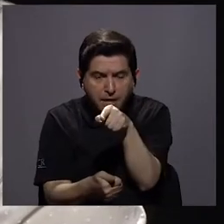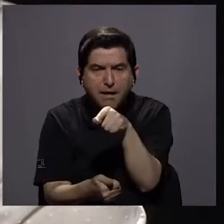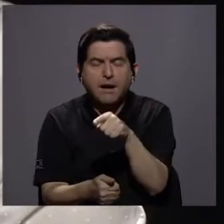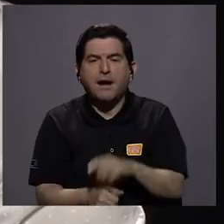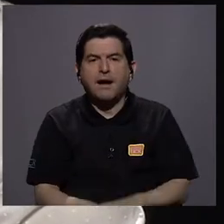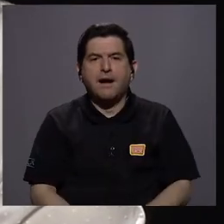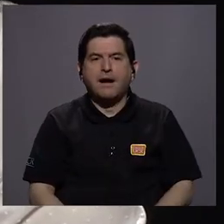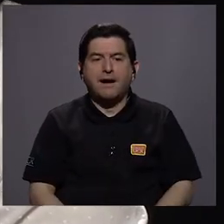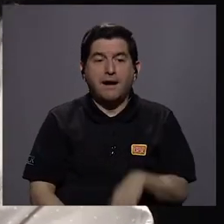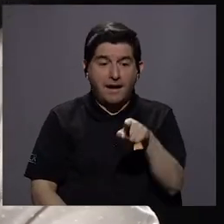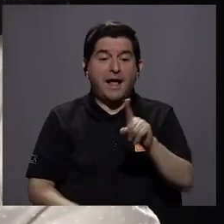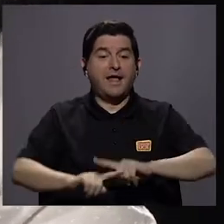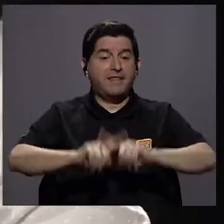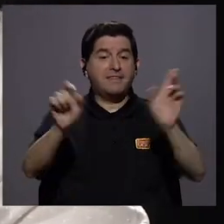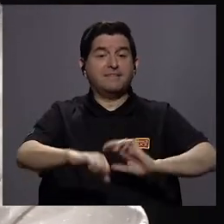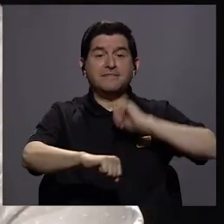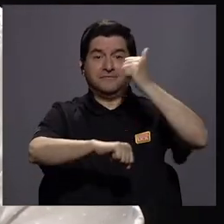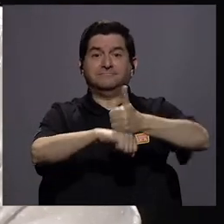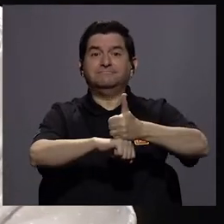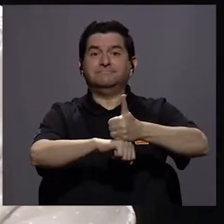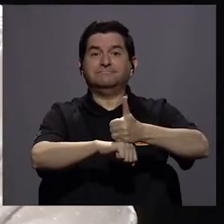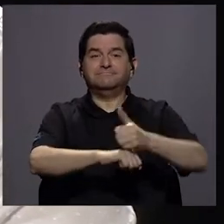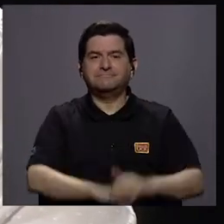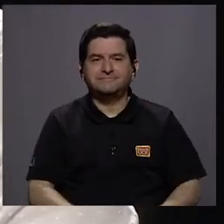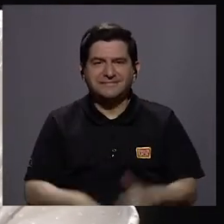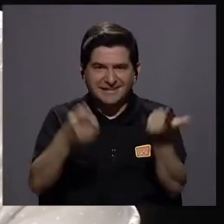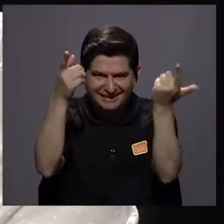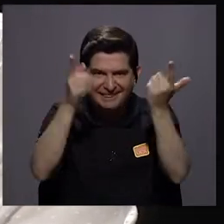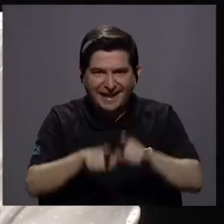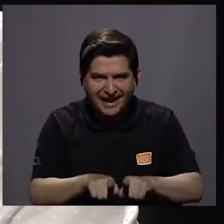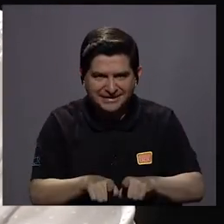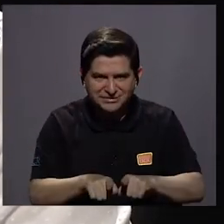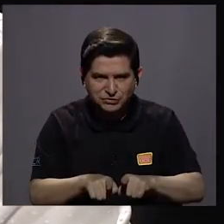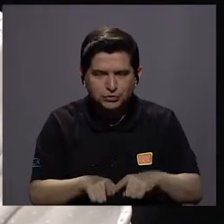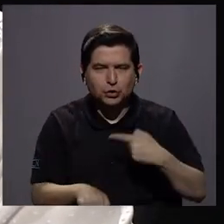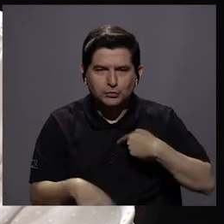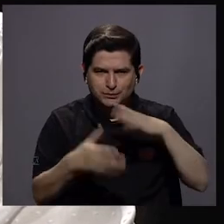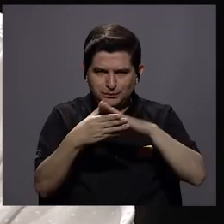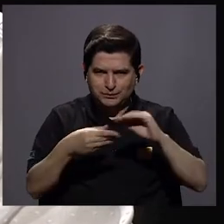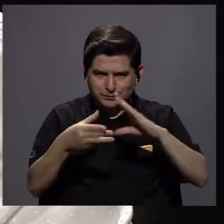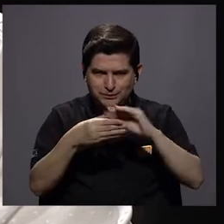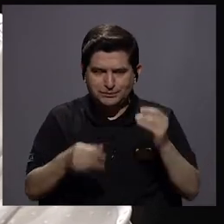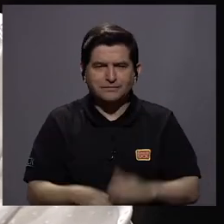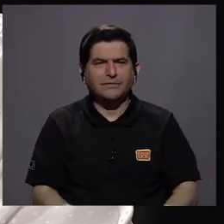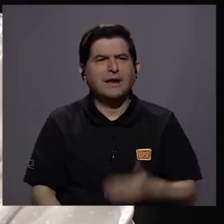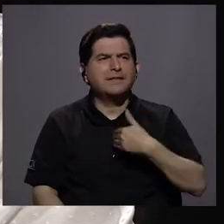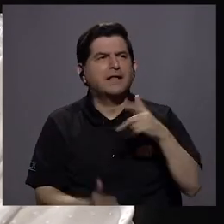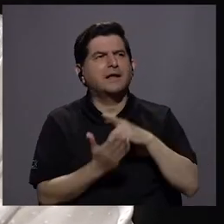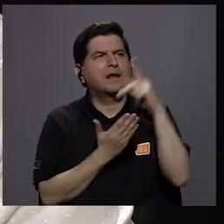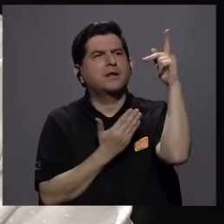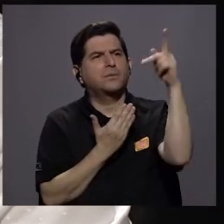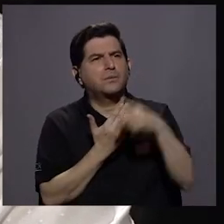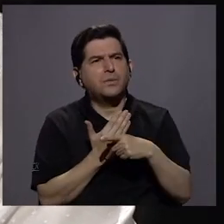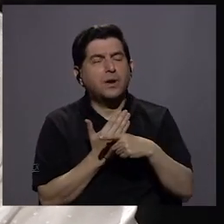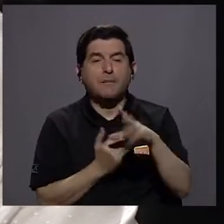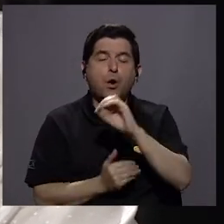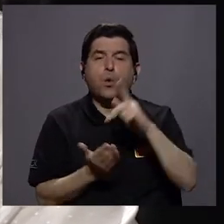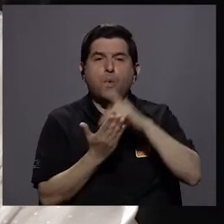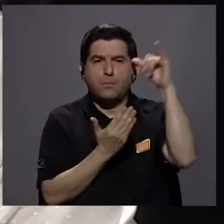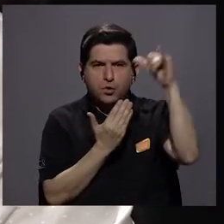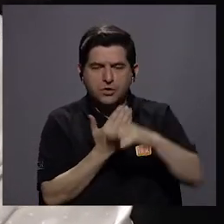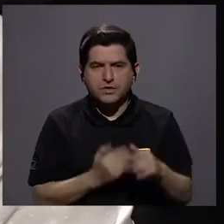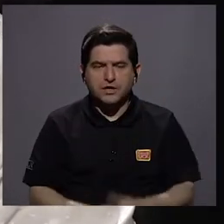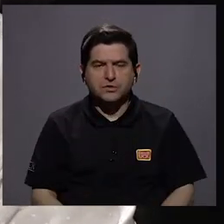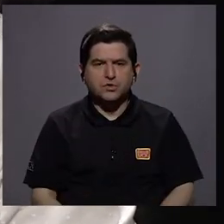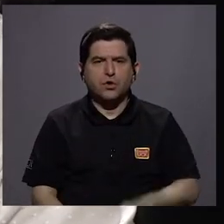haría o hace una diferencia. De hecho, por eso, le comento, nosotros tenemos un programa, un proyecto que se llama